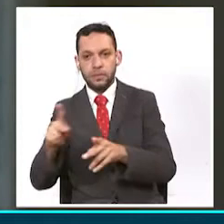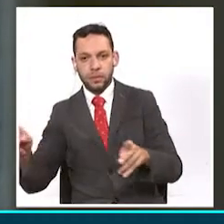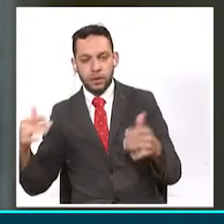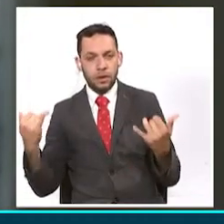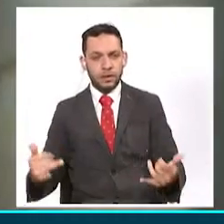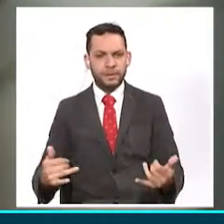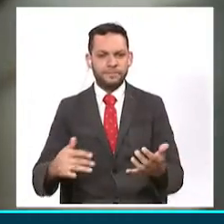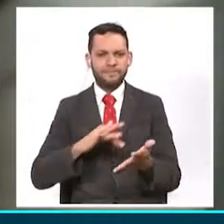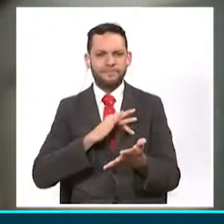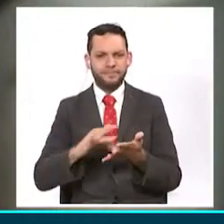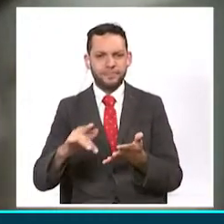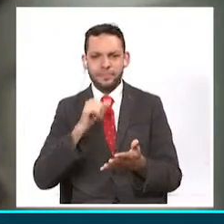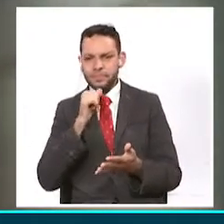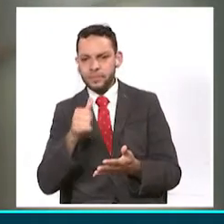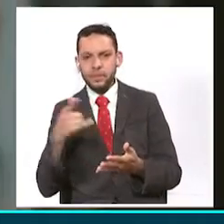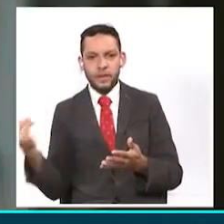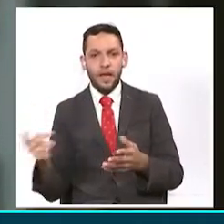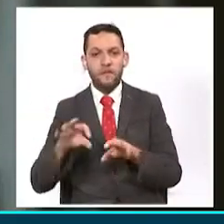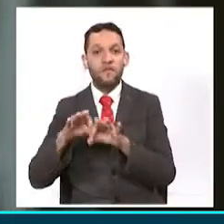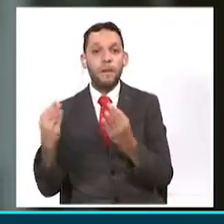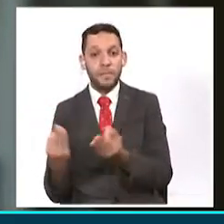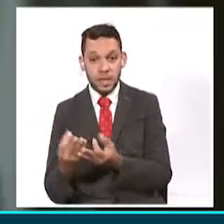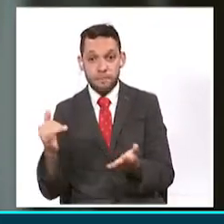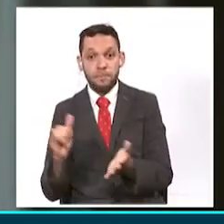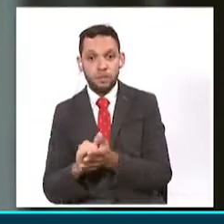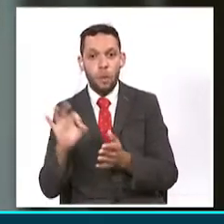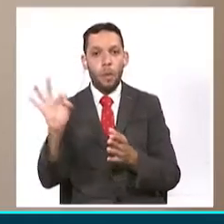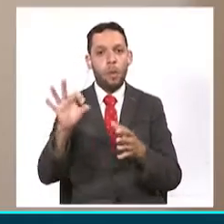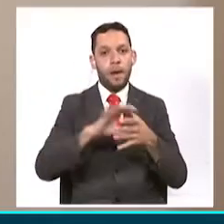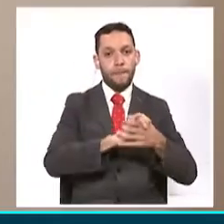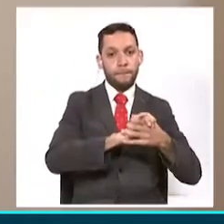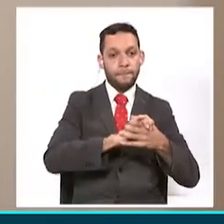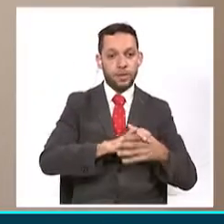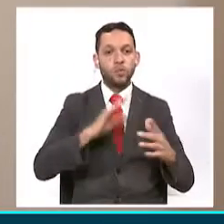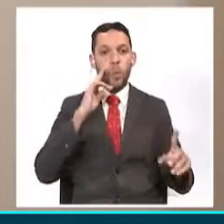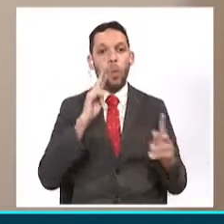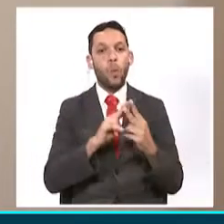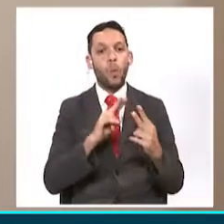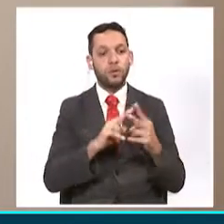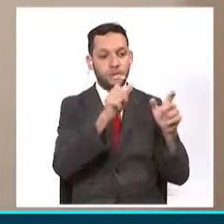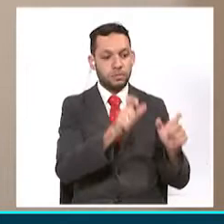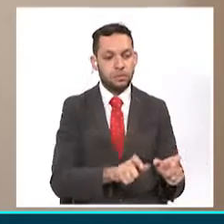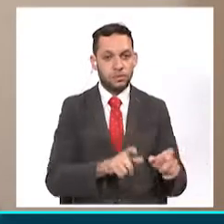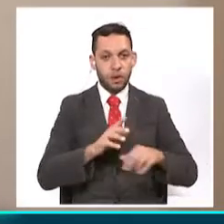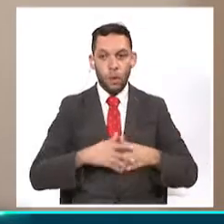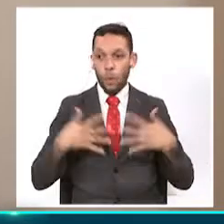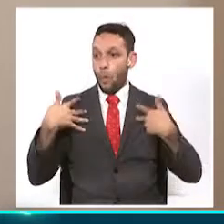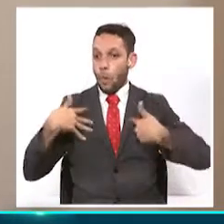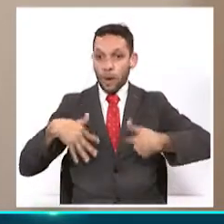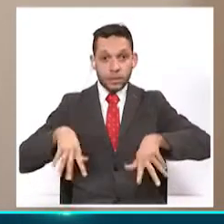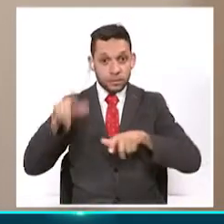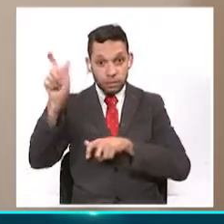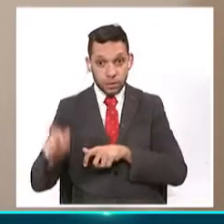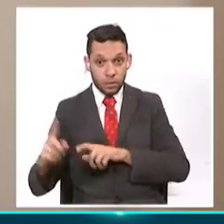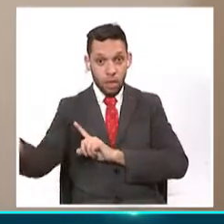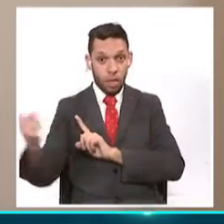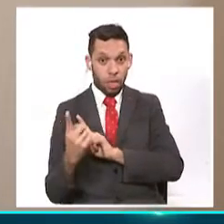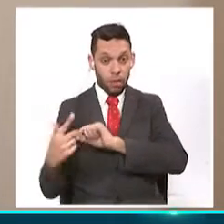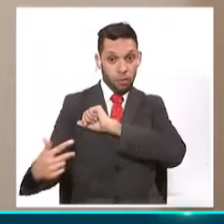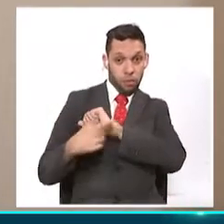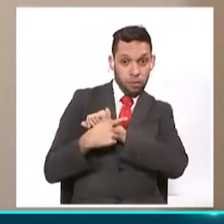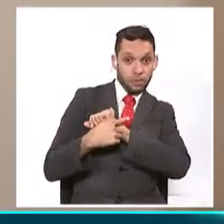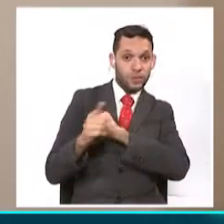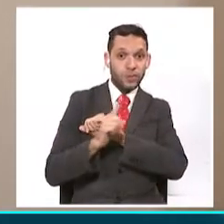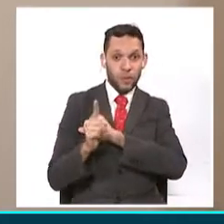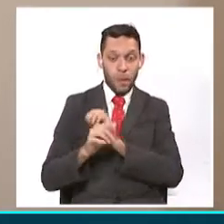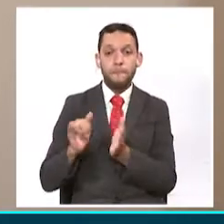tipo de aberraciones son cometidas por familiares o amigos de la víctima. No es con cualquier persona, normalmente pasan dentro del